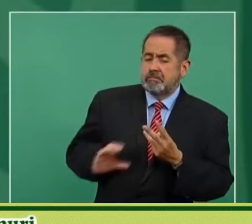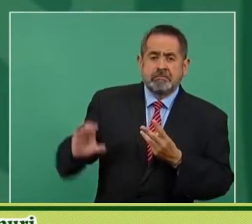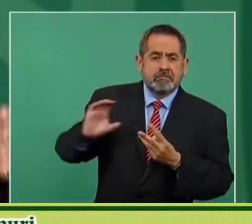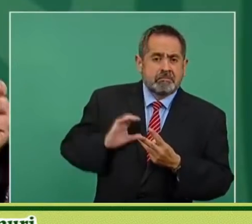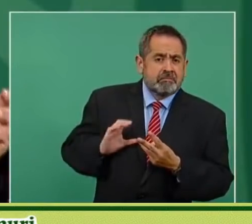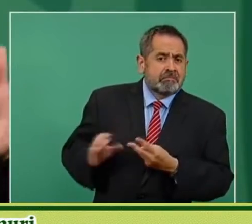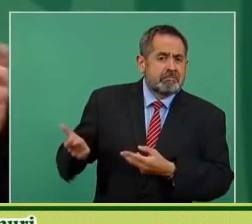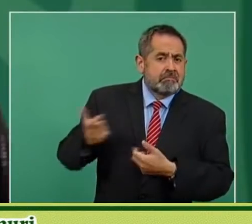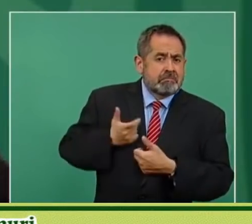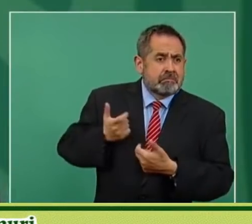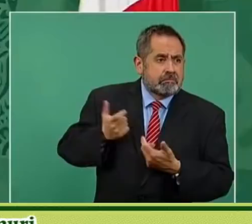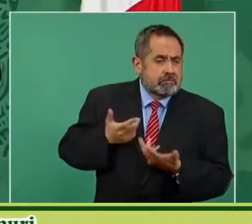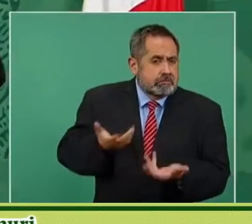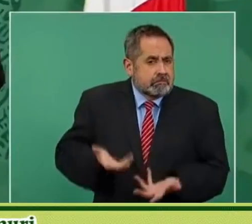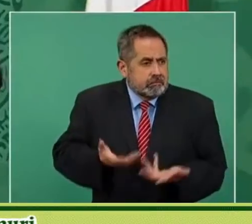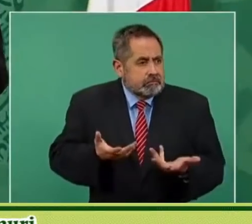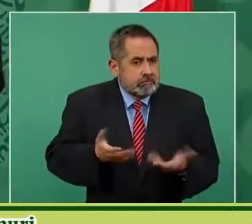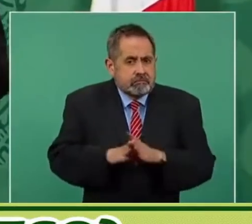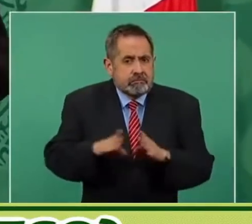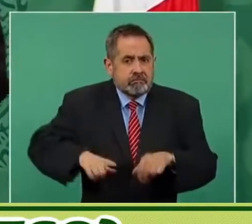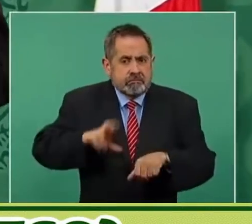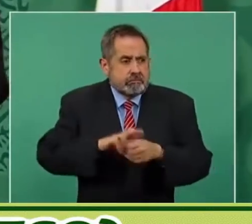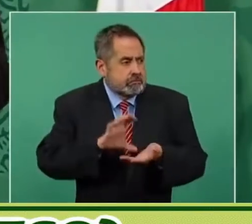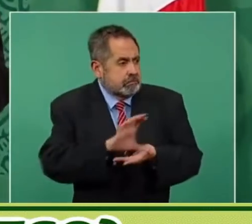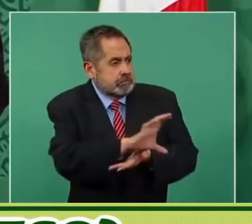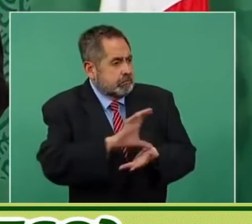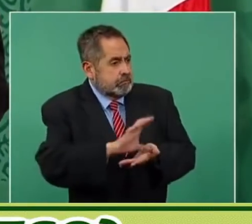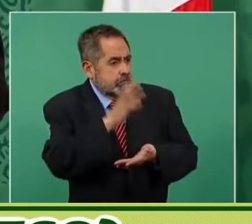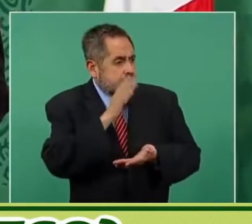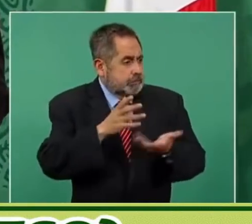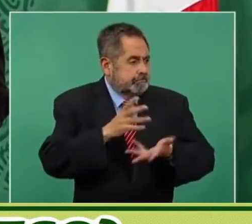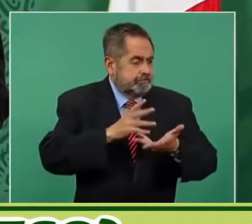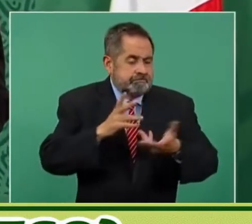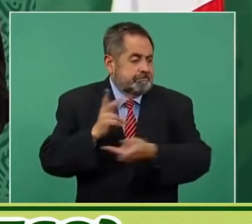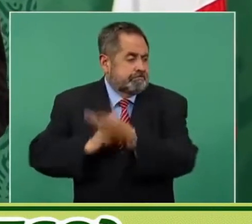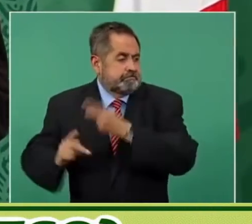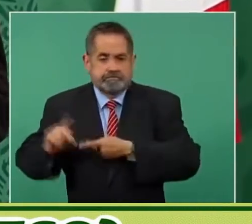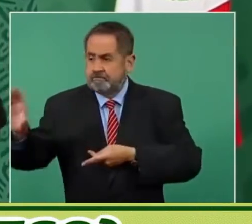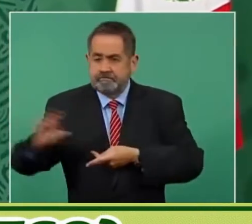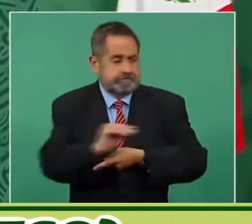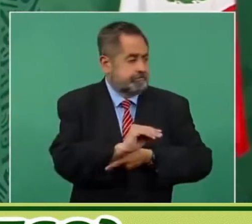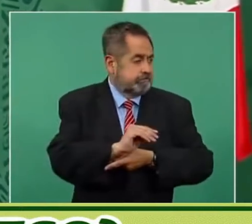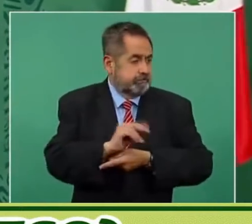Entonces, todo eso fue acumulando deuda porque